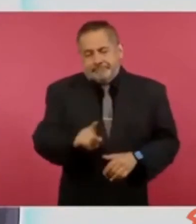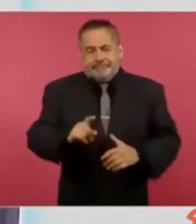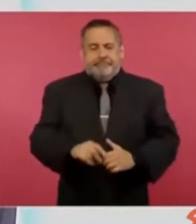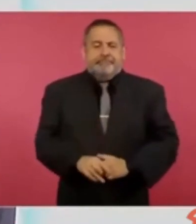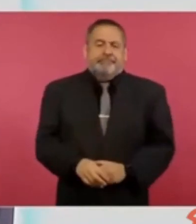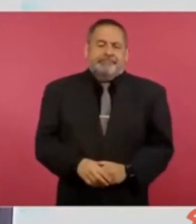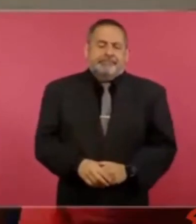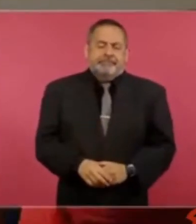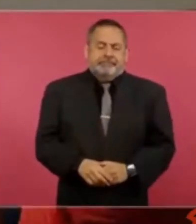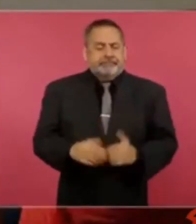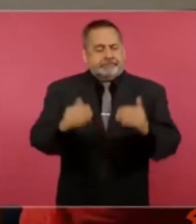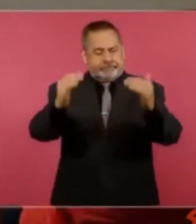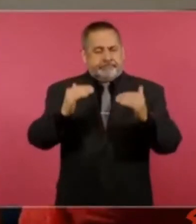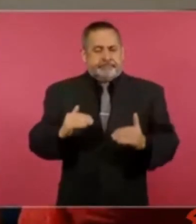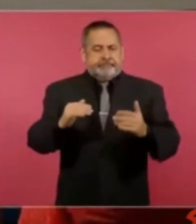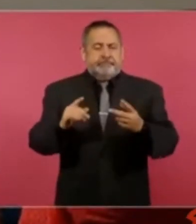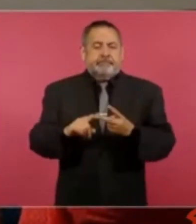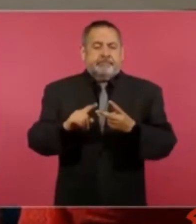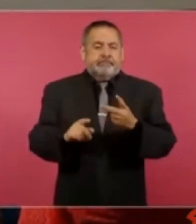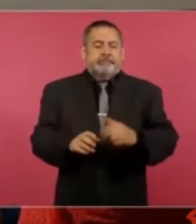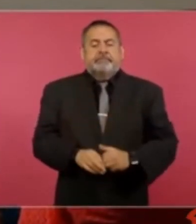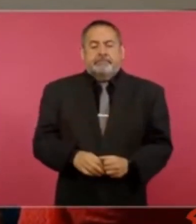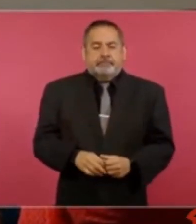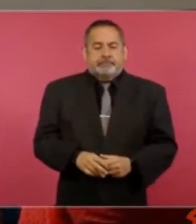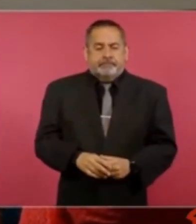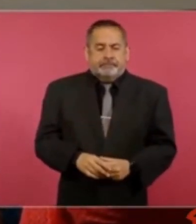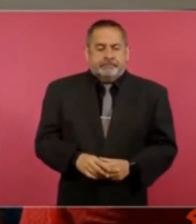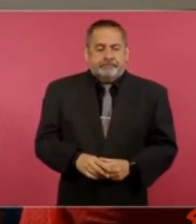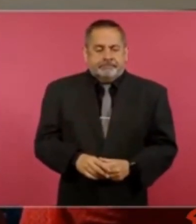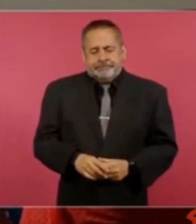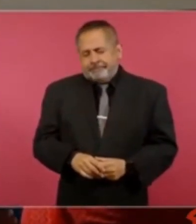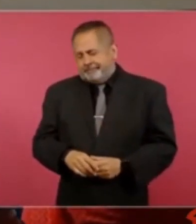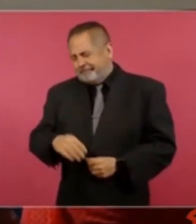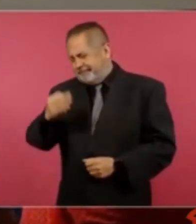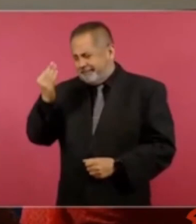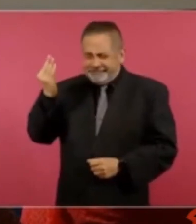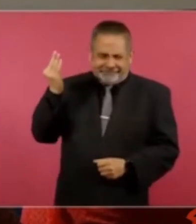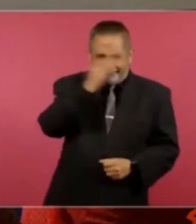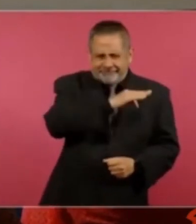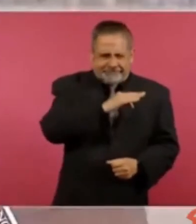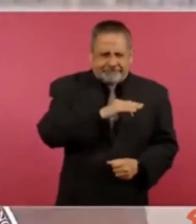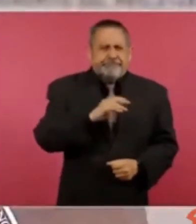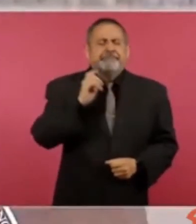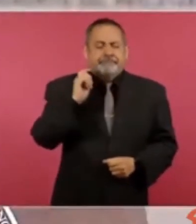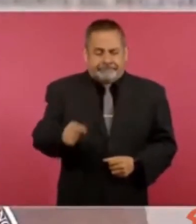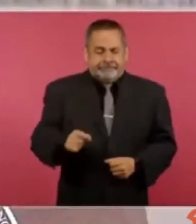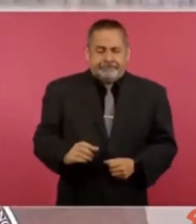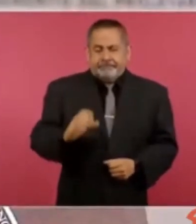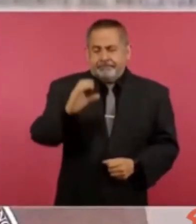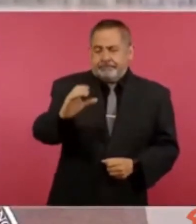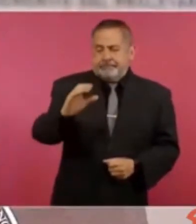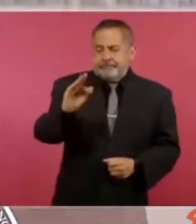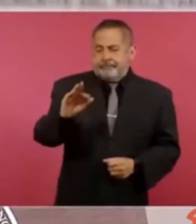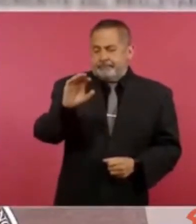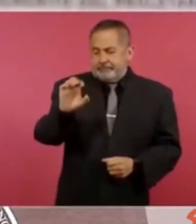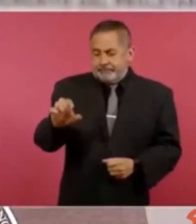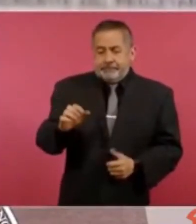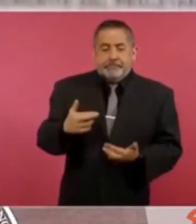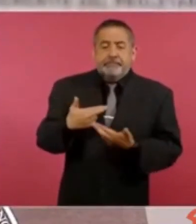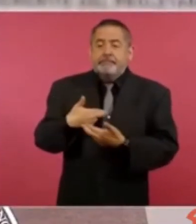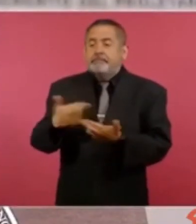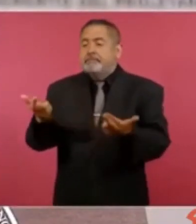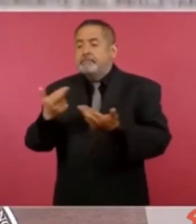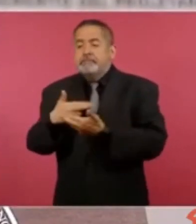con la siguiente. Es falso que la Comisión Federal de Electricidad regale paneles